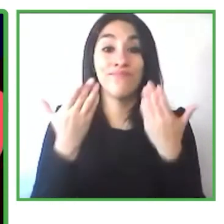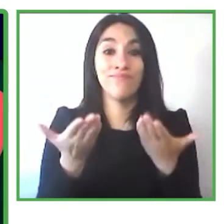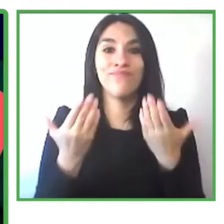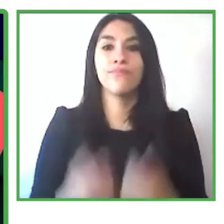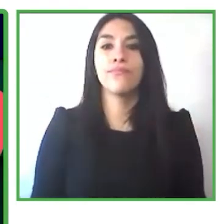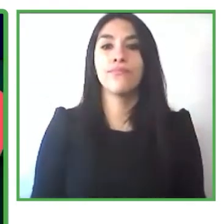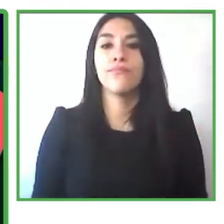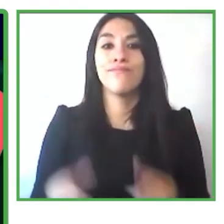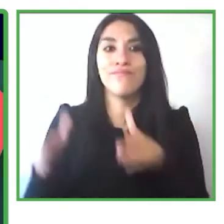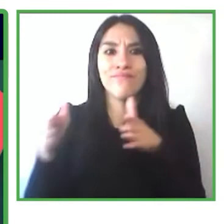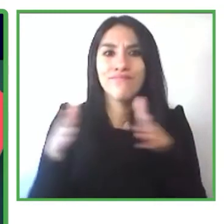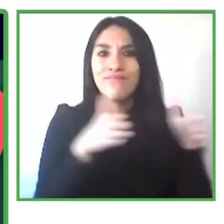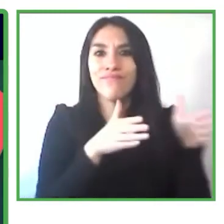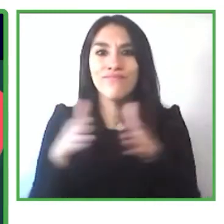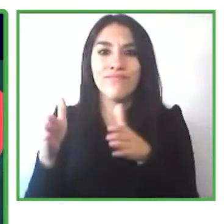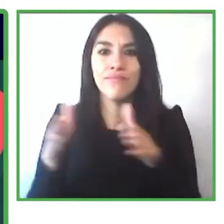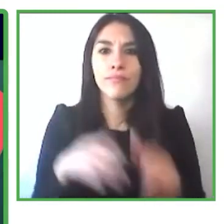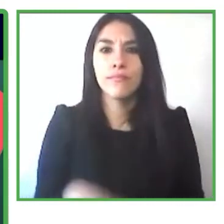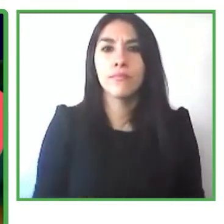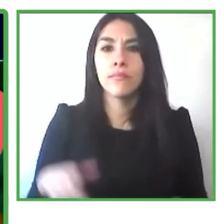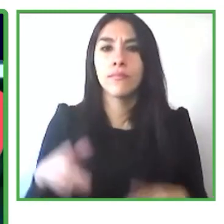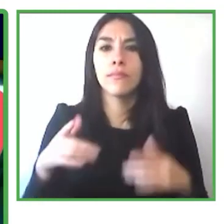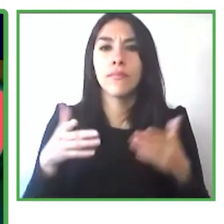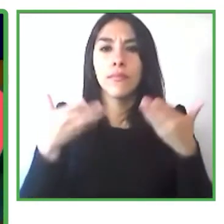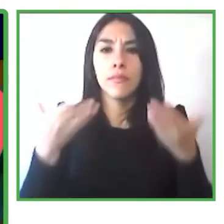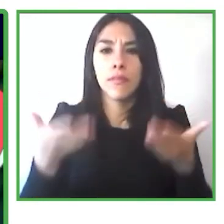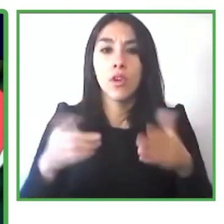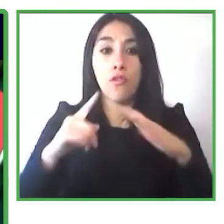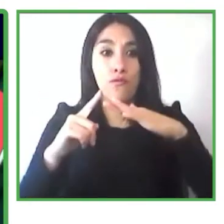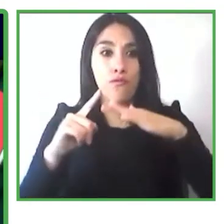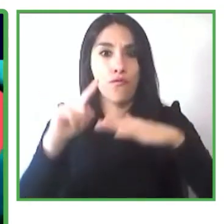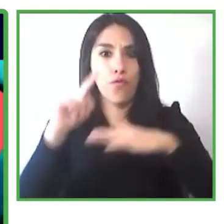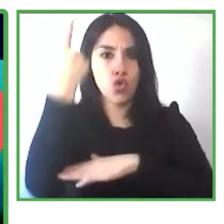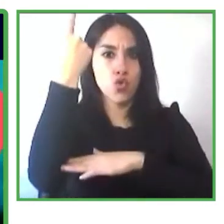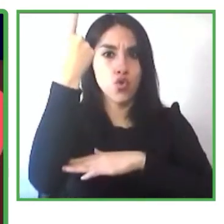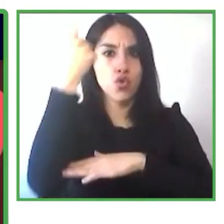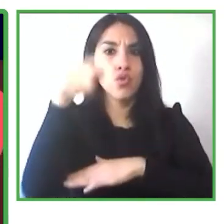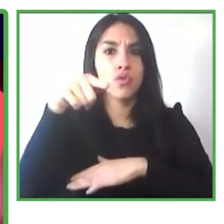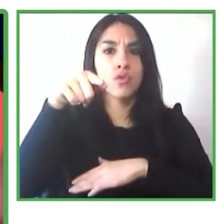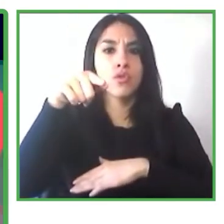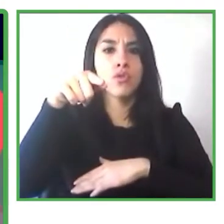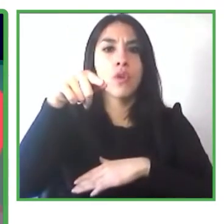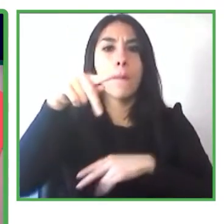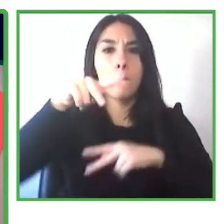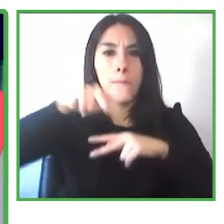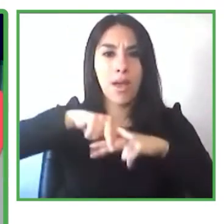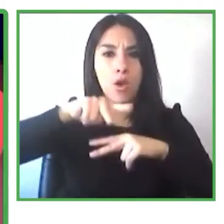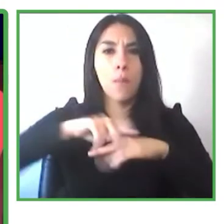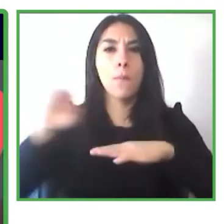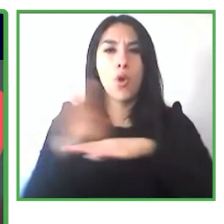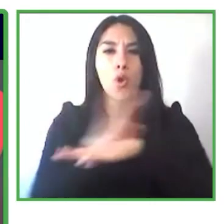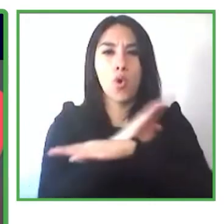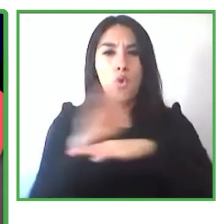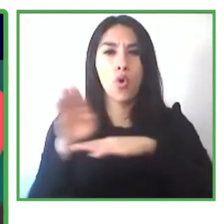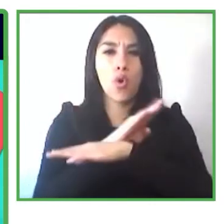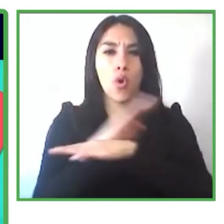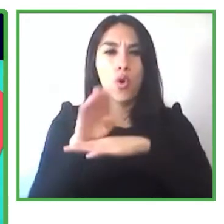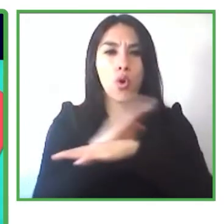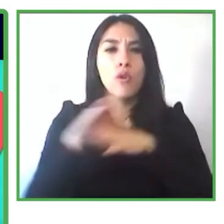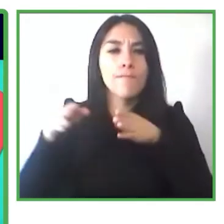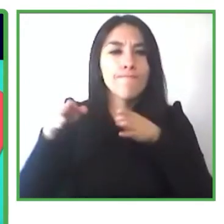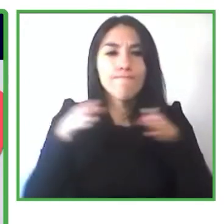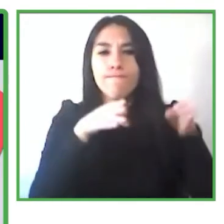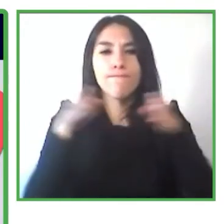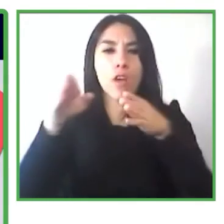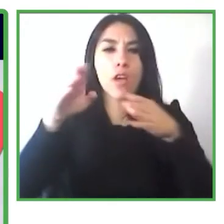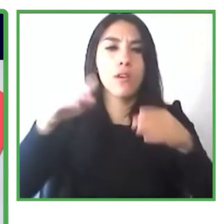nace la red paraguaya de empresas amigas de la inclusión un programa de motivación empresarial que nuclea a empresas interesadas